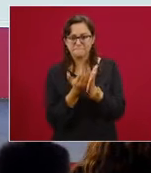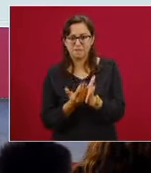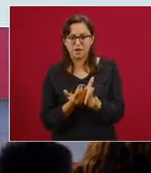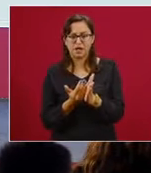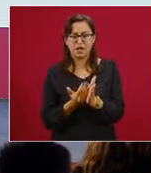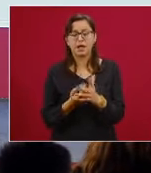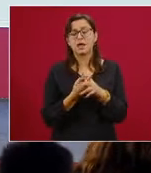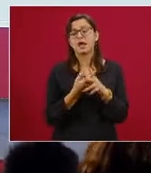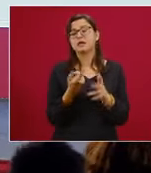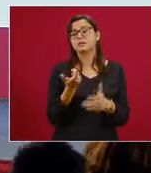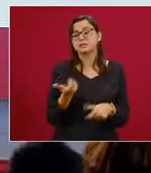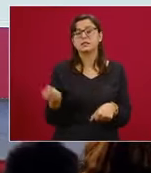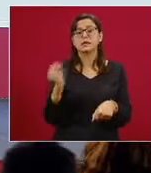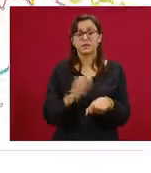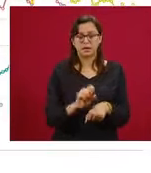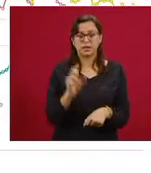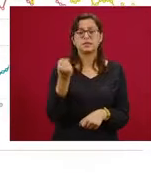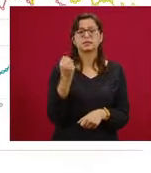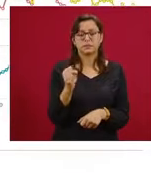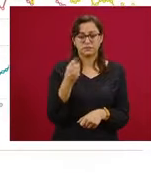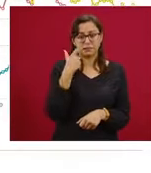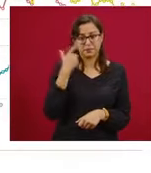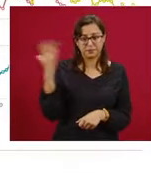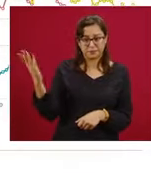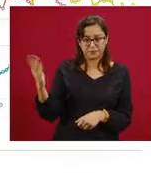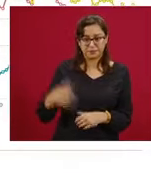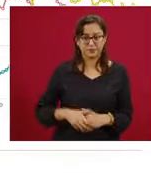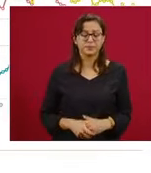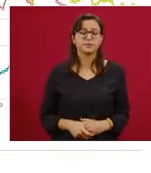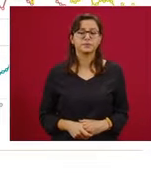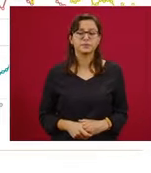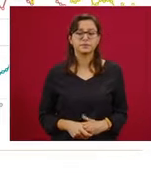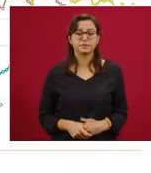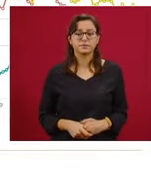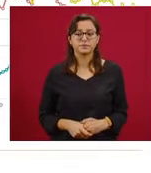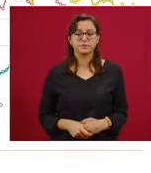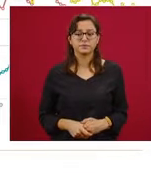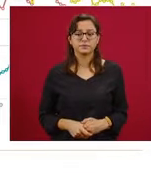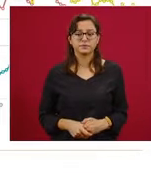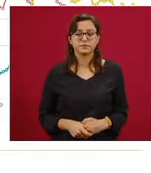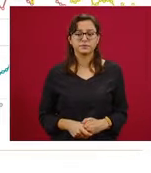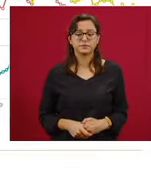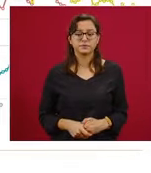de la primera semana de septiembre y se ha mantenido en reducción. La siguiente.